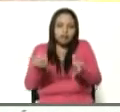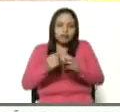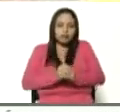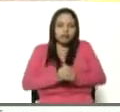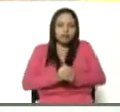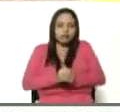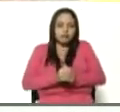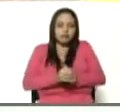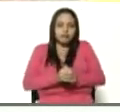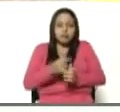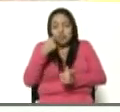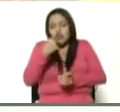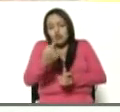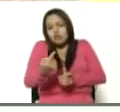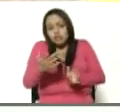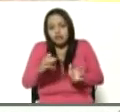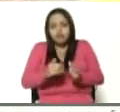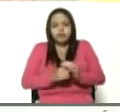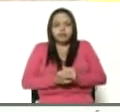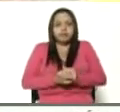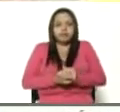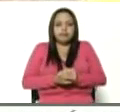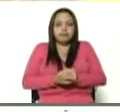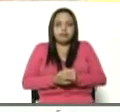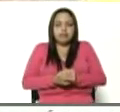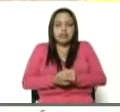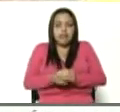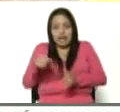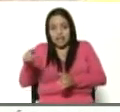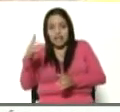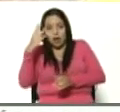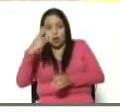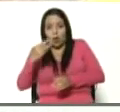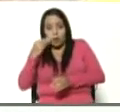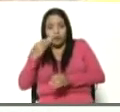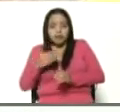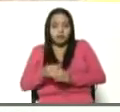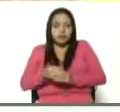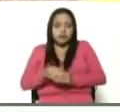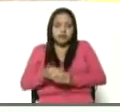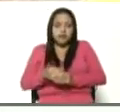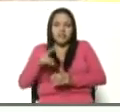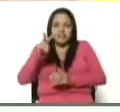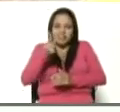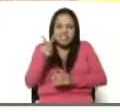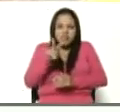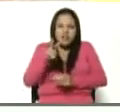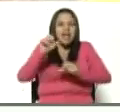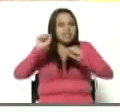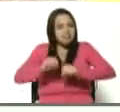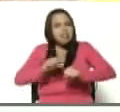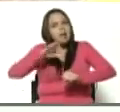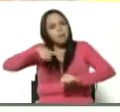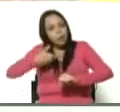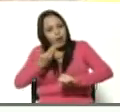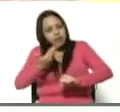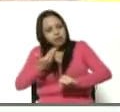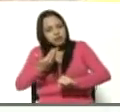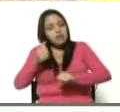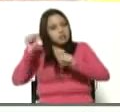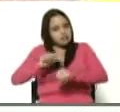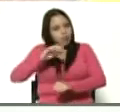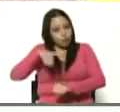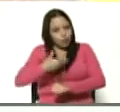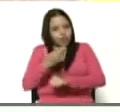ahí es donde yo digo Crisbet, Venezuela, sí, se puede, sí se puede,